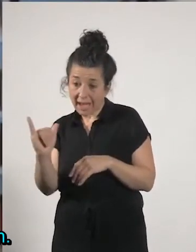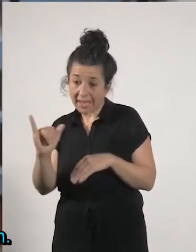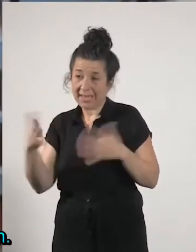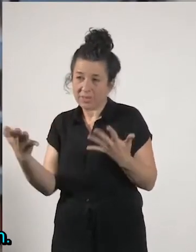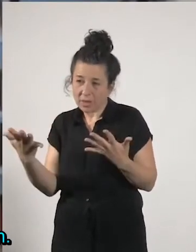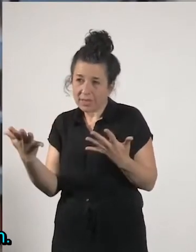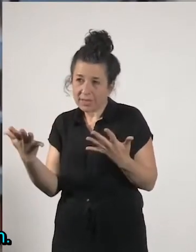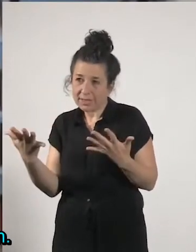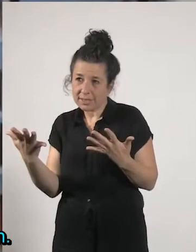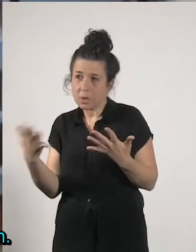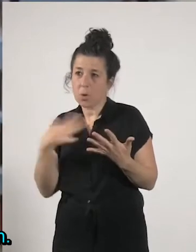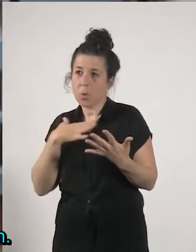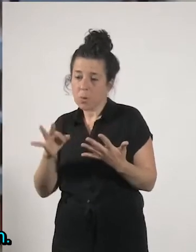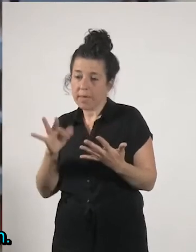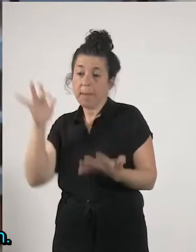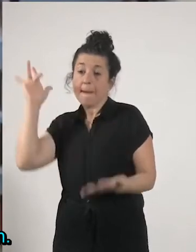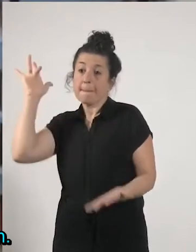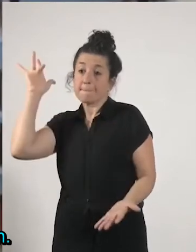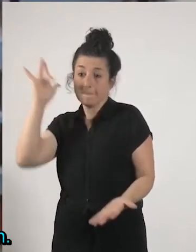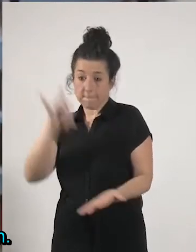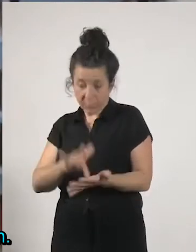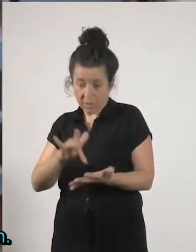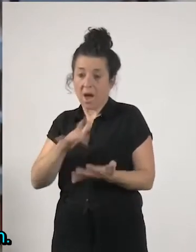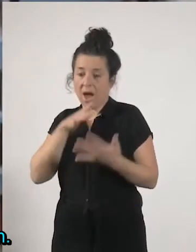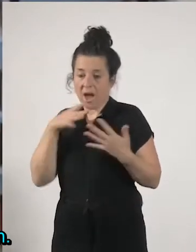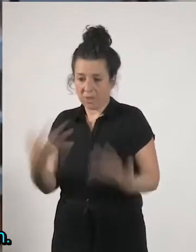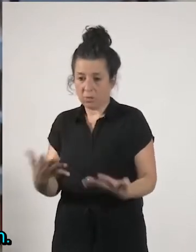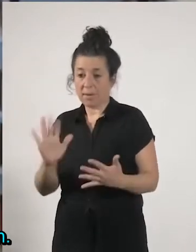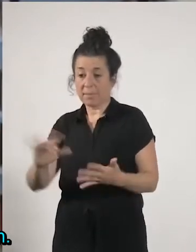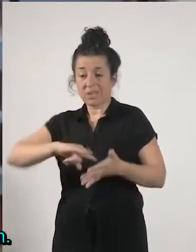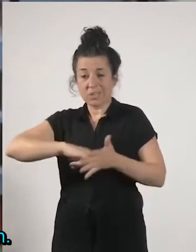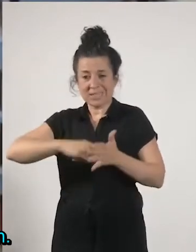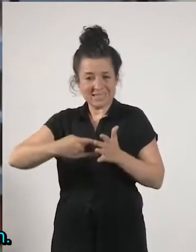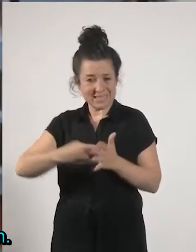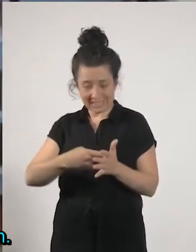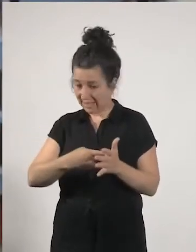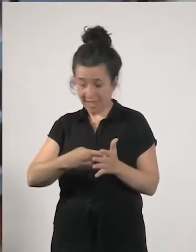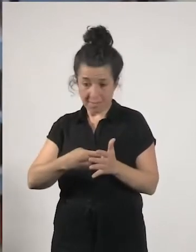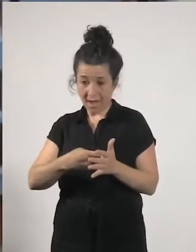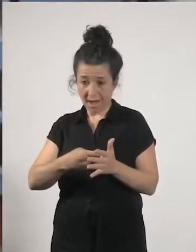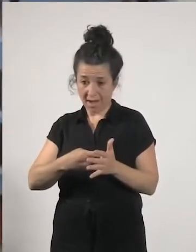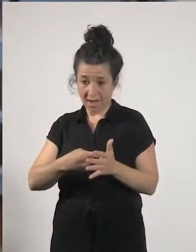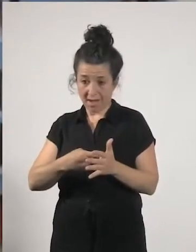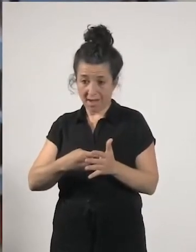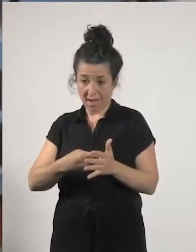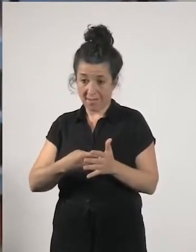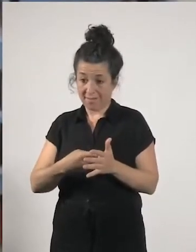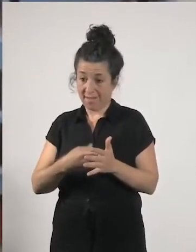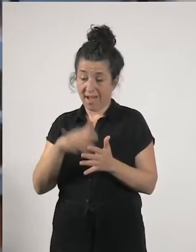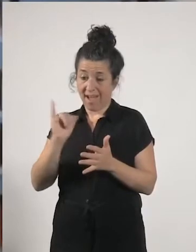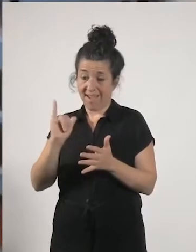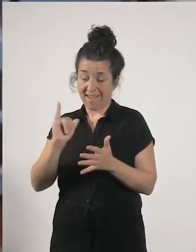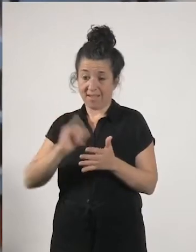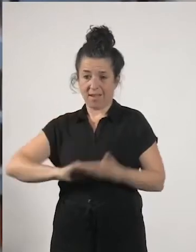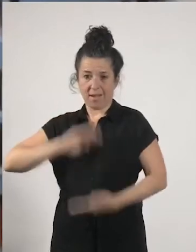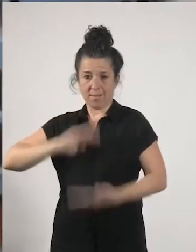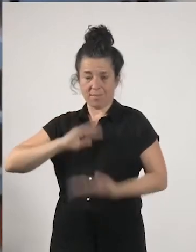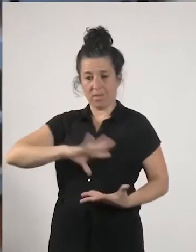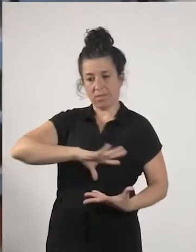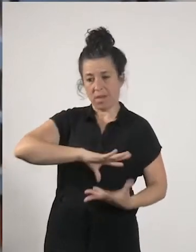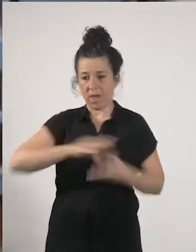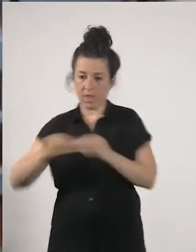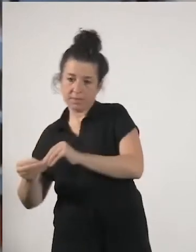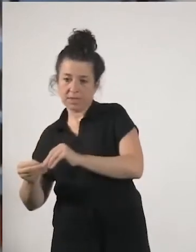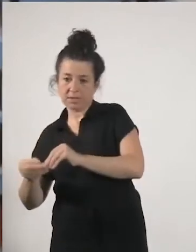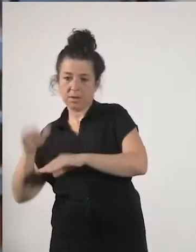pero también el sistema tiene una gran capacidad de adaptación por ejemplo en fomentar ahora